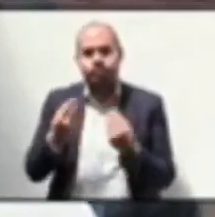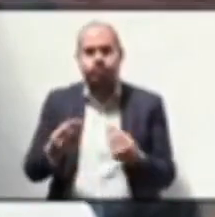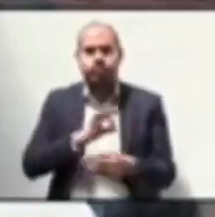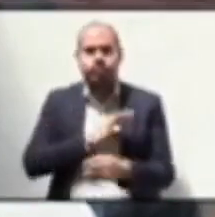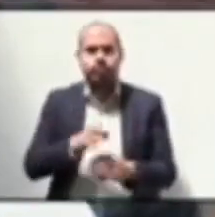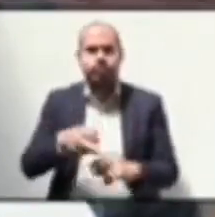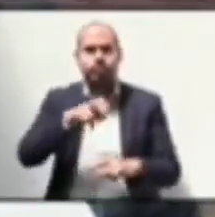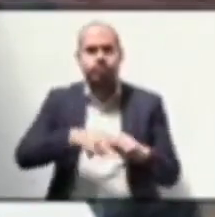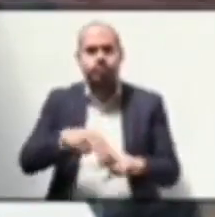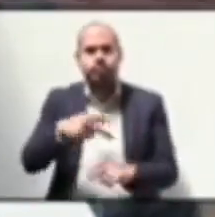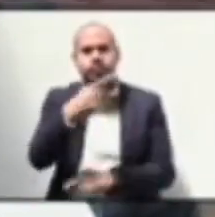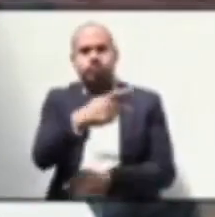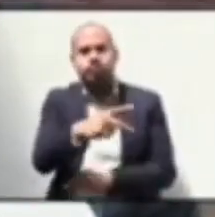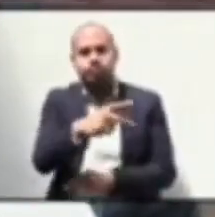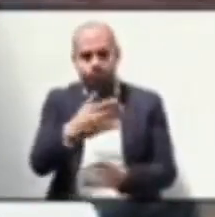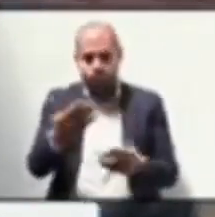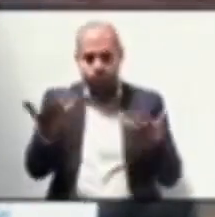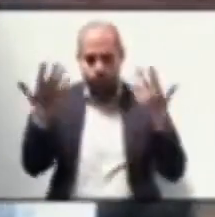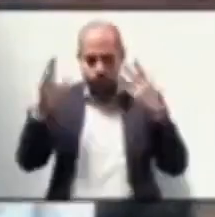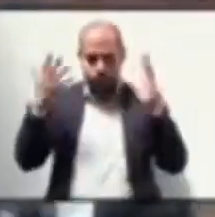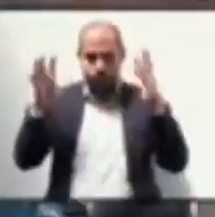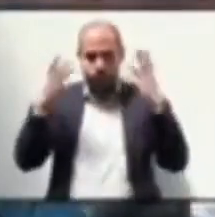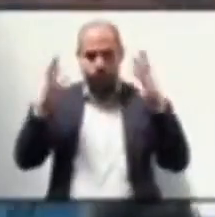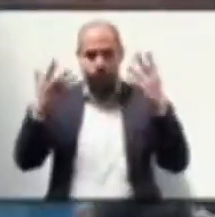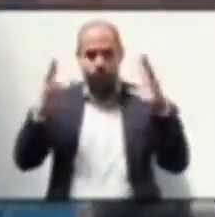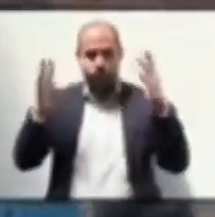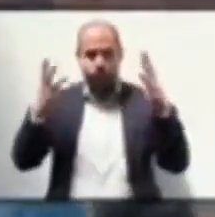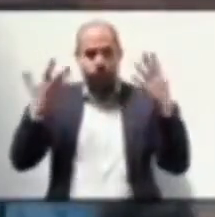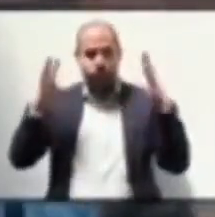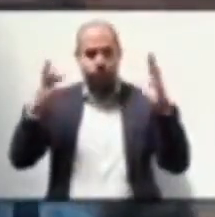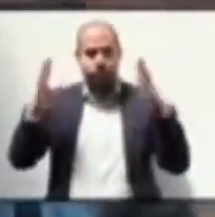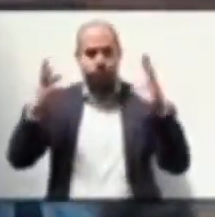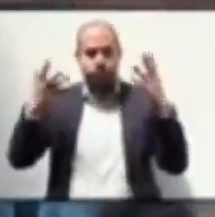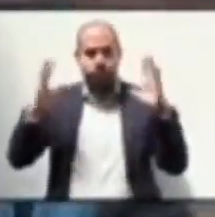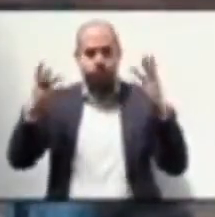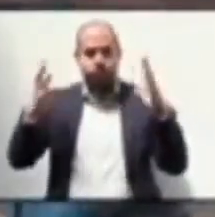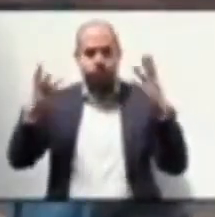ocupar sus lugares. Gracias. Gracias. ¡Gracias!